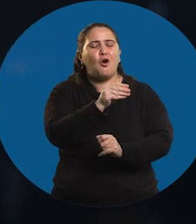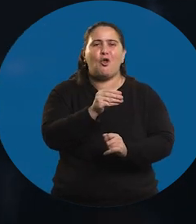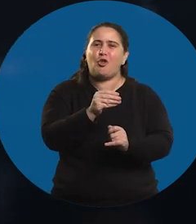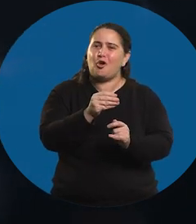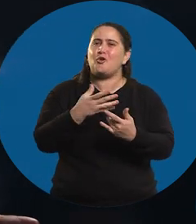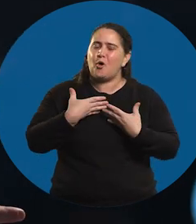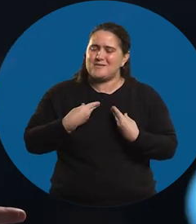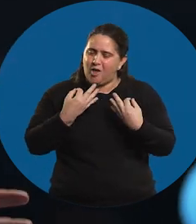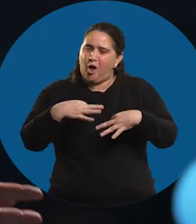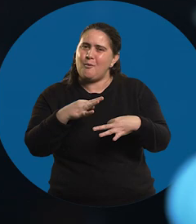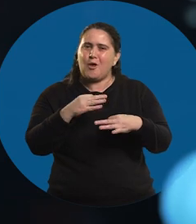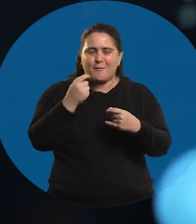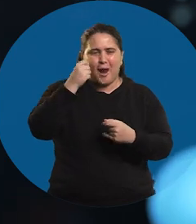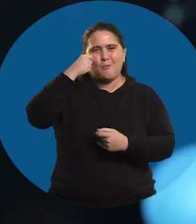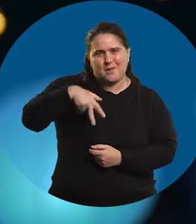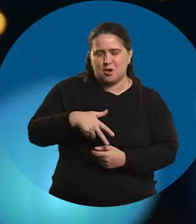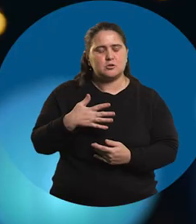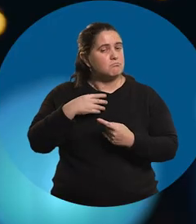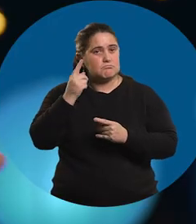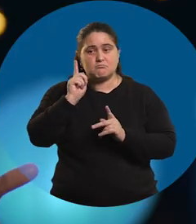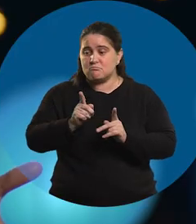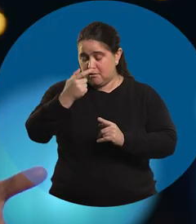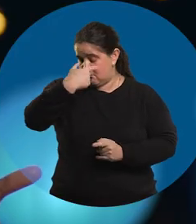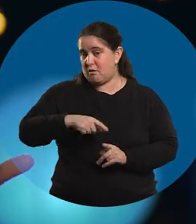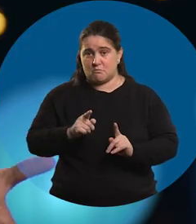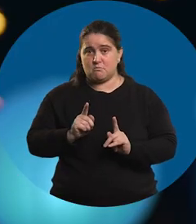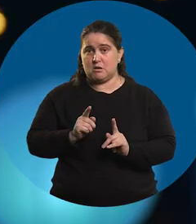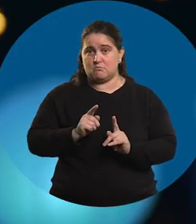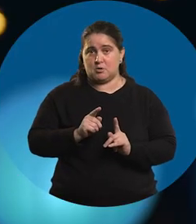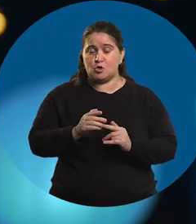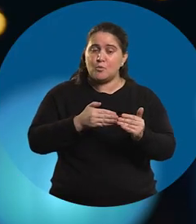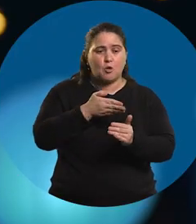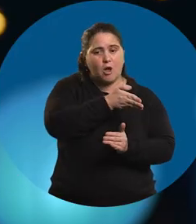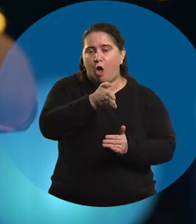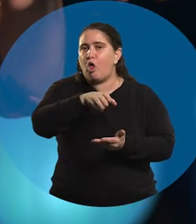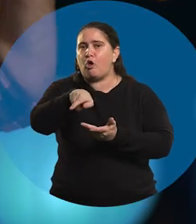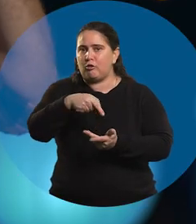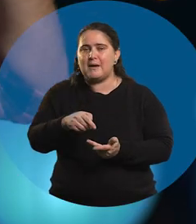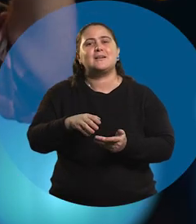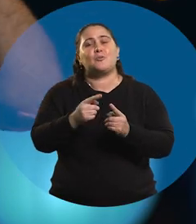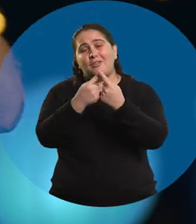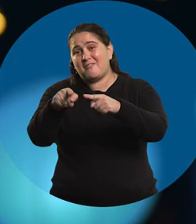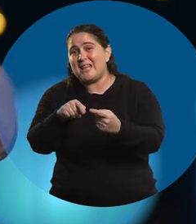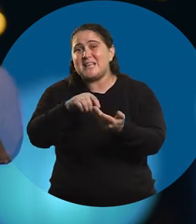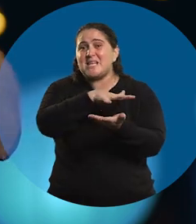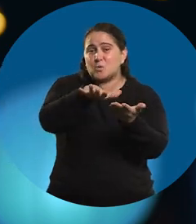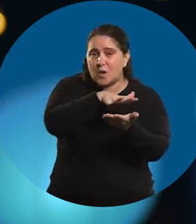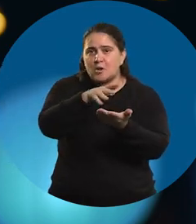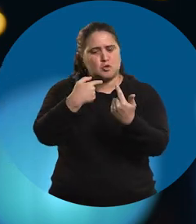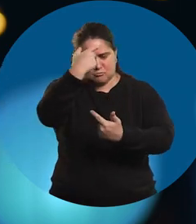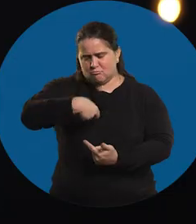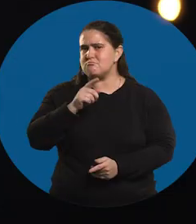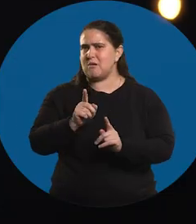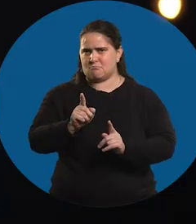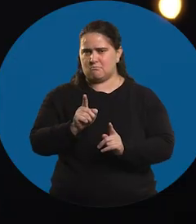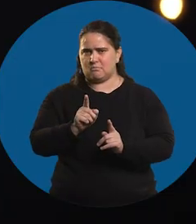todos puedan tener su voz. Yo creo que soy el mismo en esos mundos. Lo que cambia son los contextos. Pero yo soy